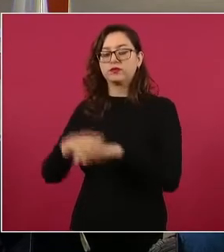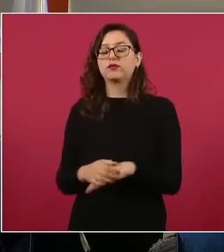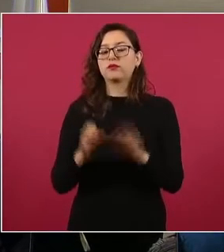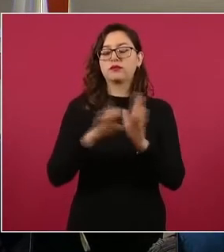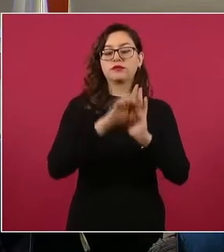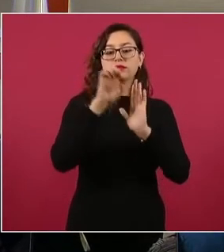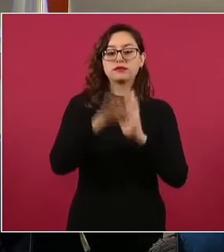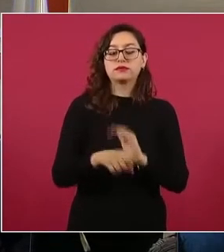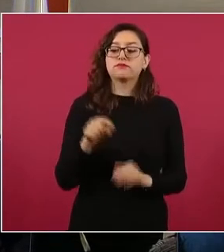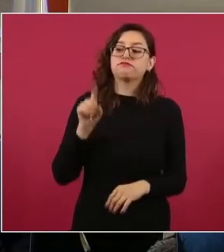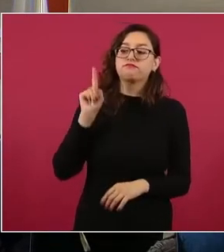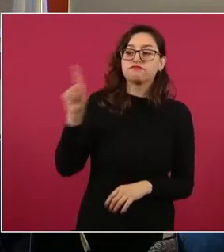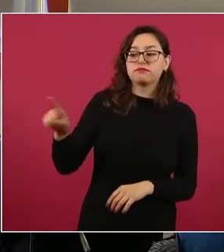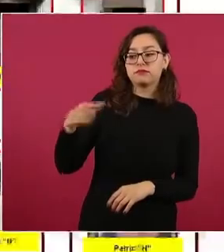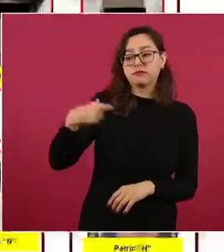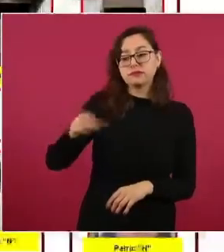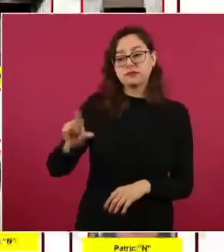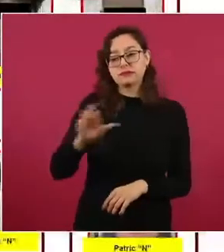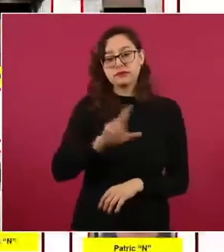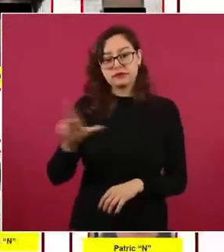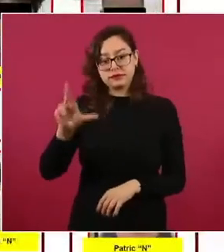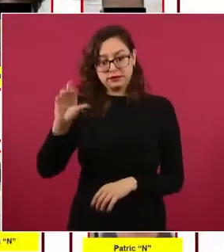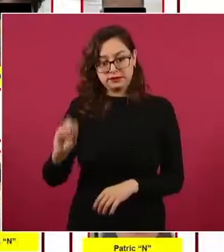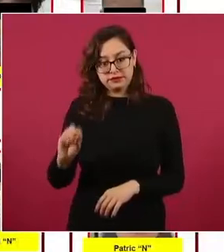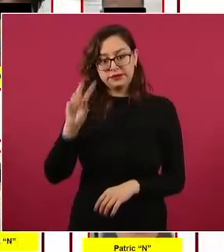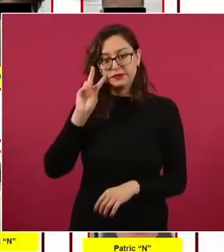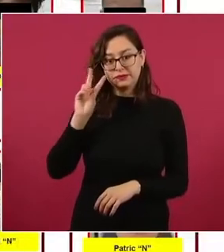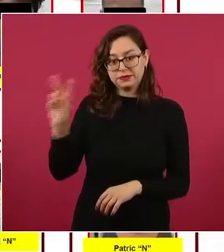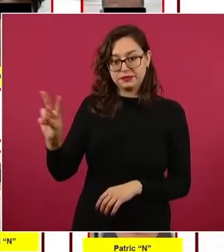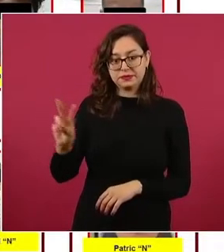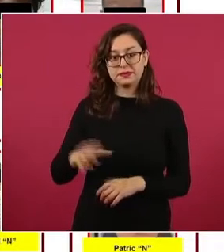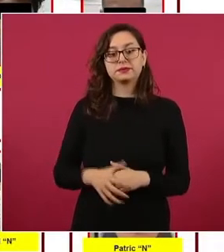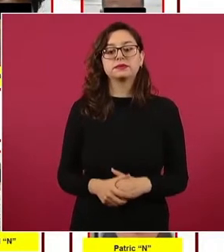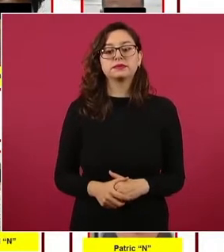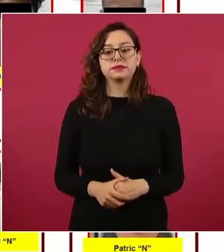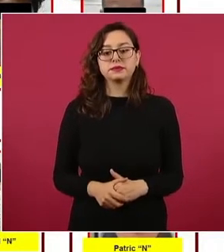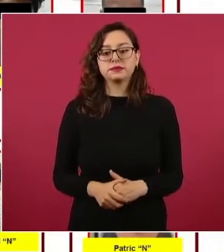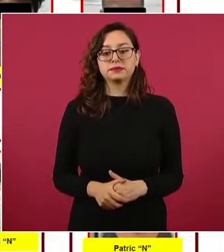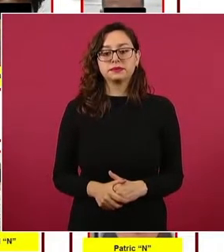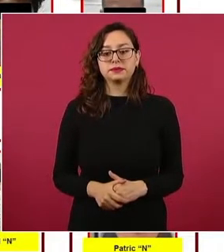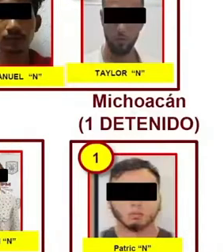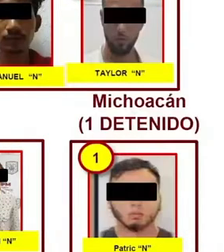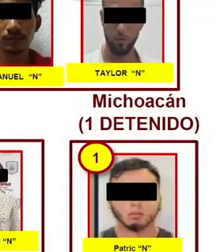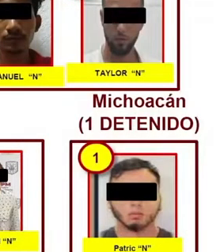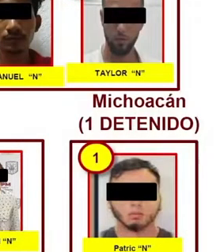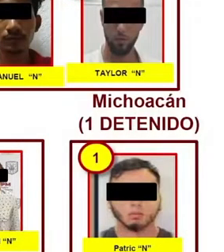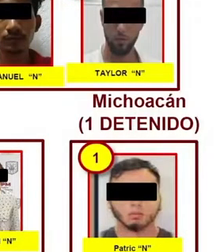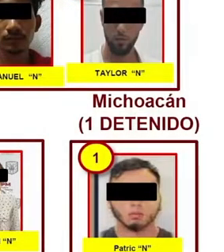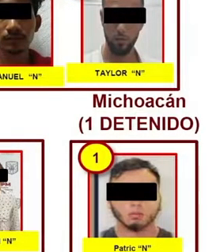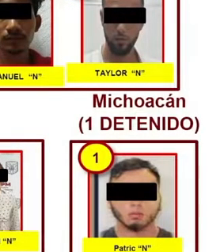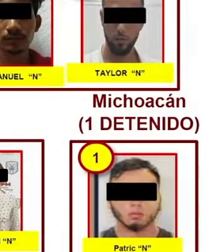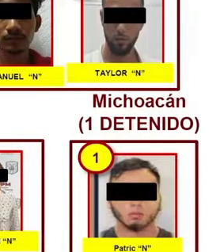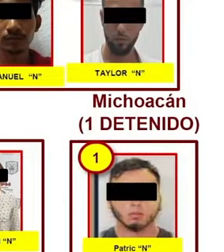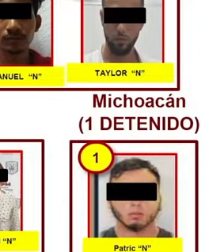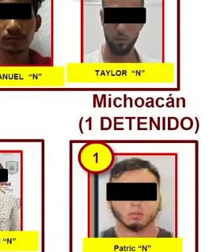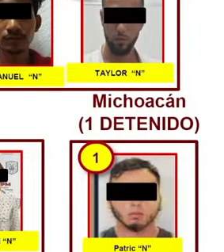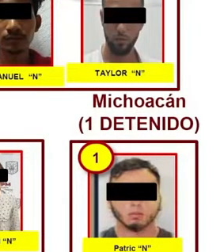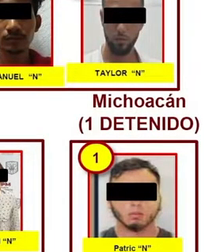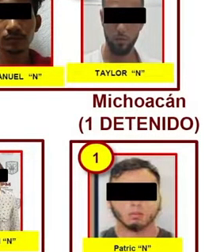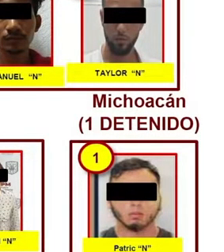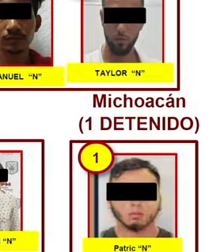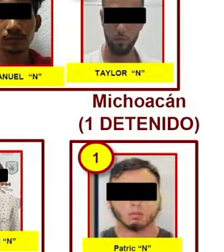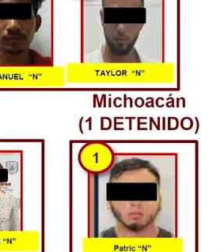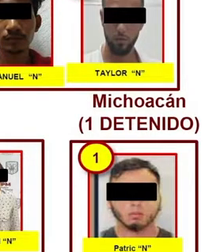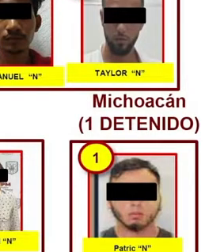Roo, donde la Fiscalía Local, con apoyo del gobierno federal, ha logrado la detención y el procesamiento